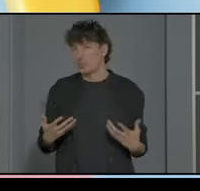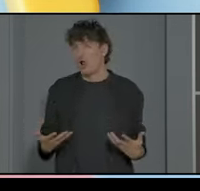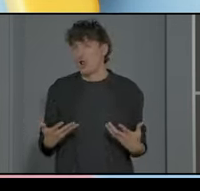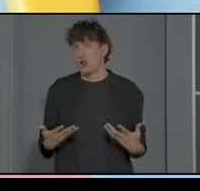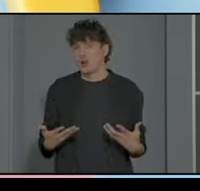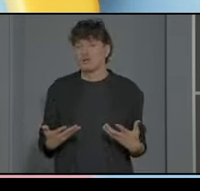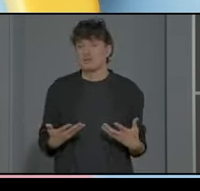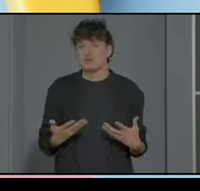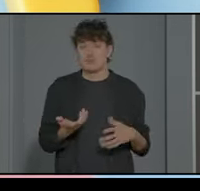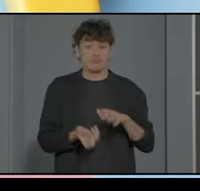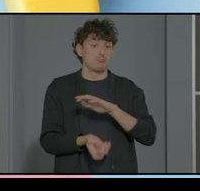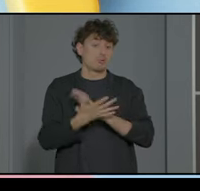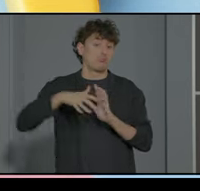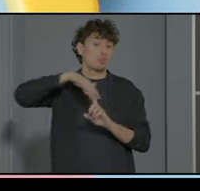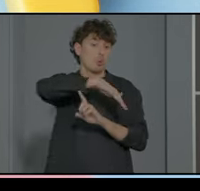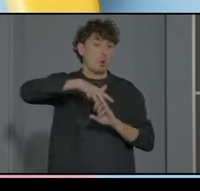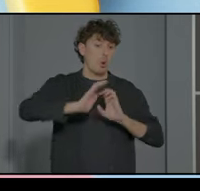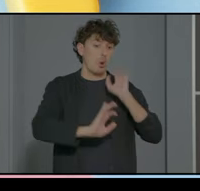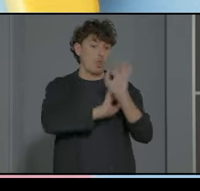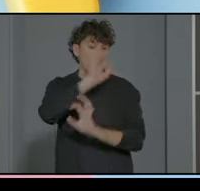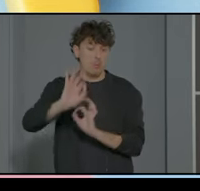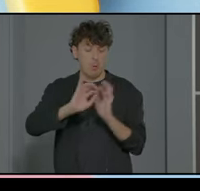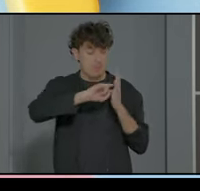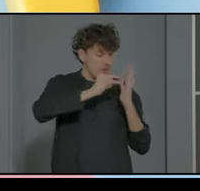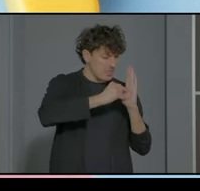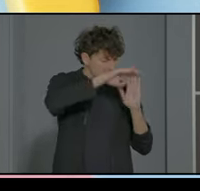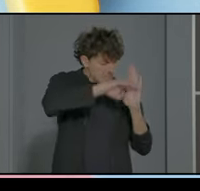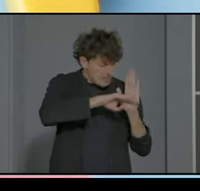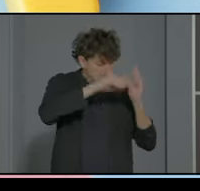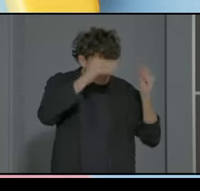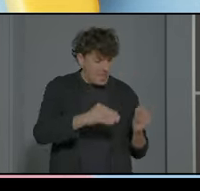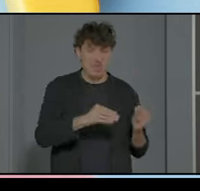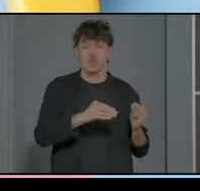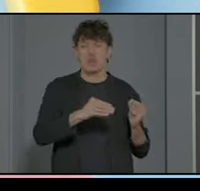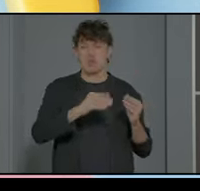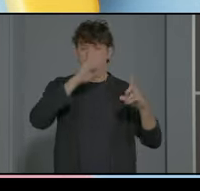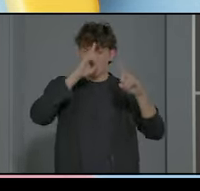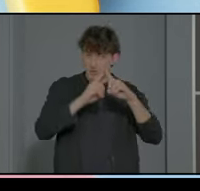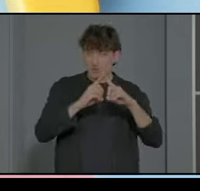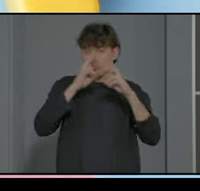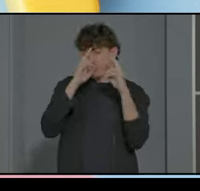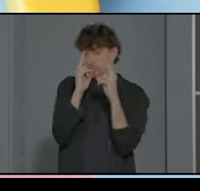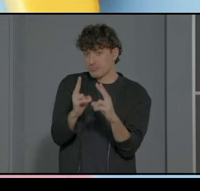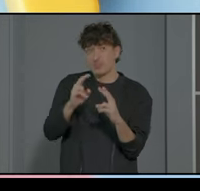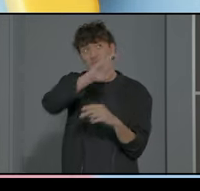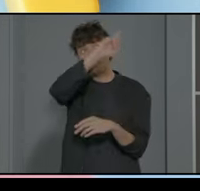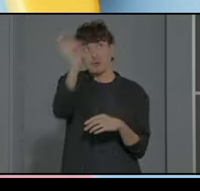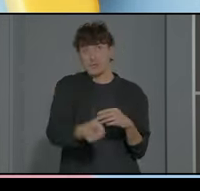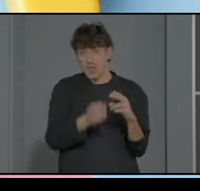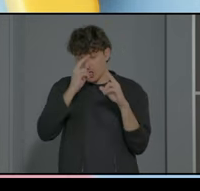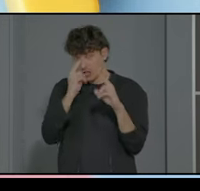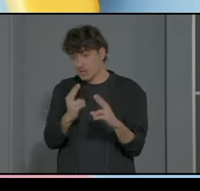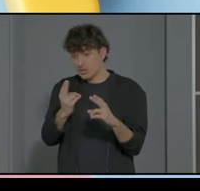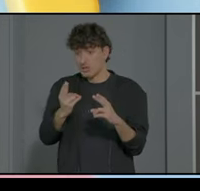que crear un entorno organizativo metodológico en el que se respete esa diversidad y se la incluya